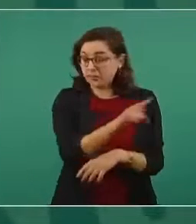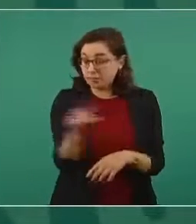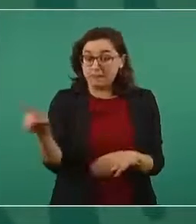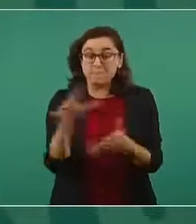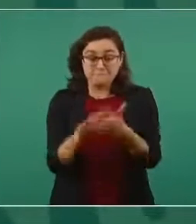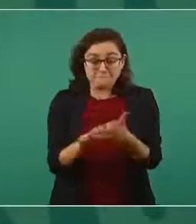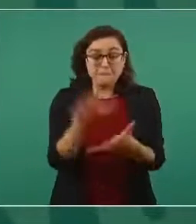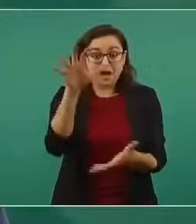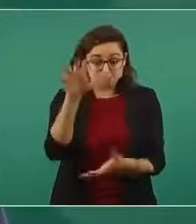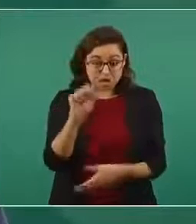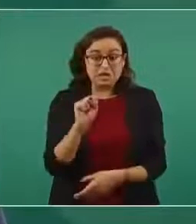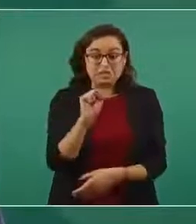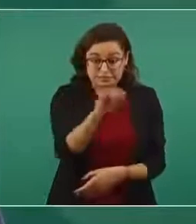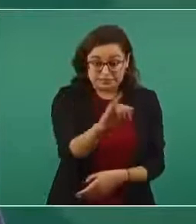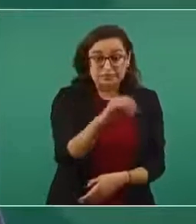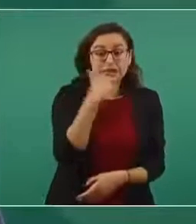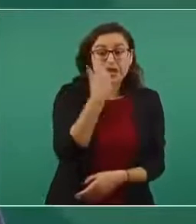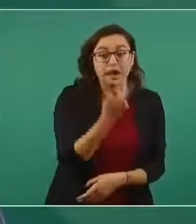pues dijeron no